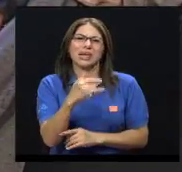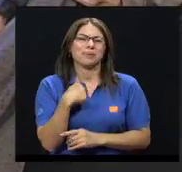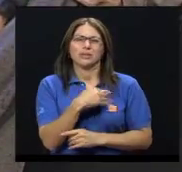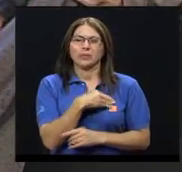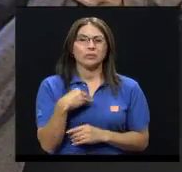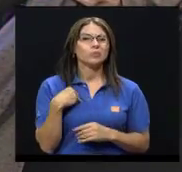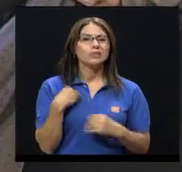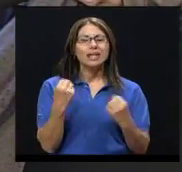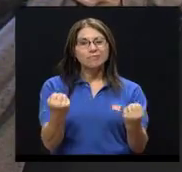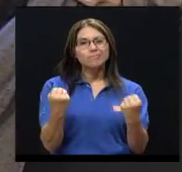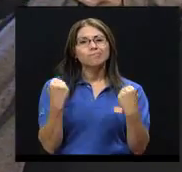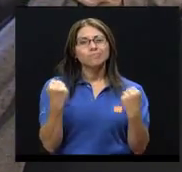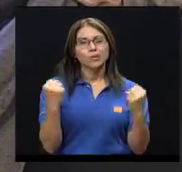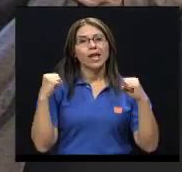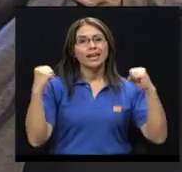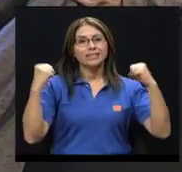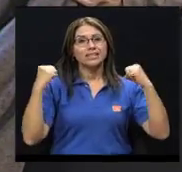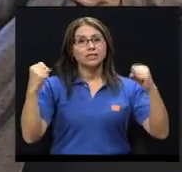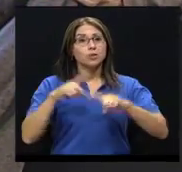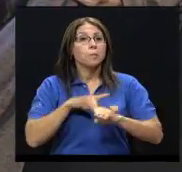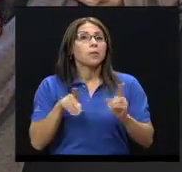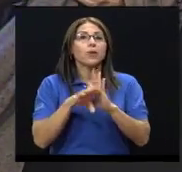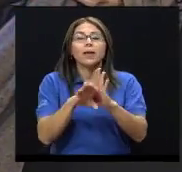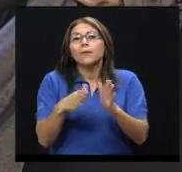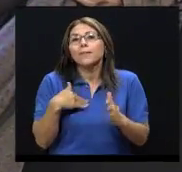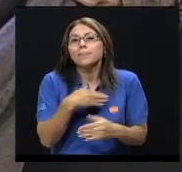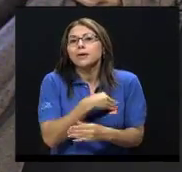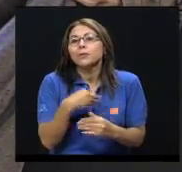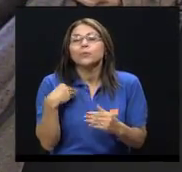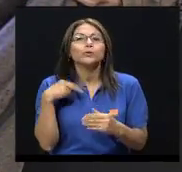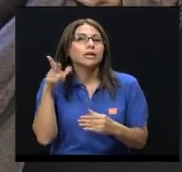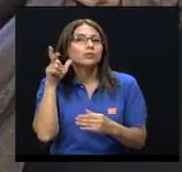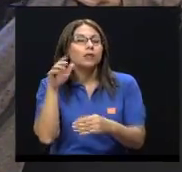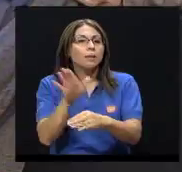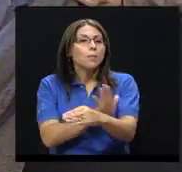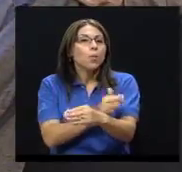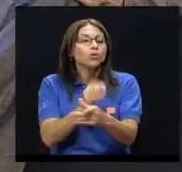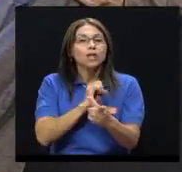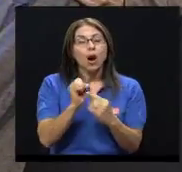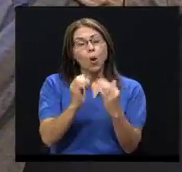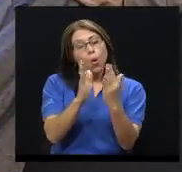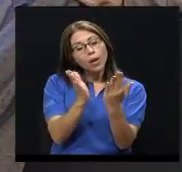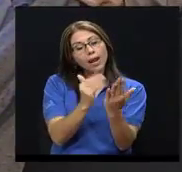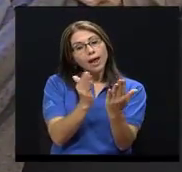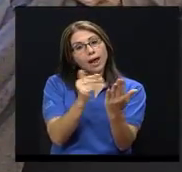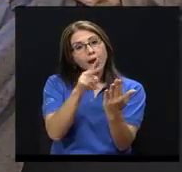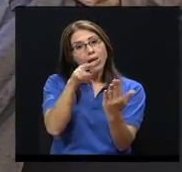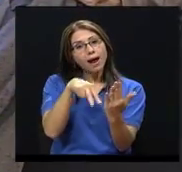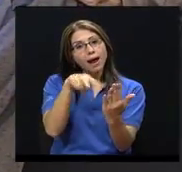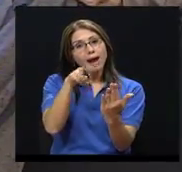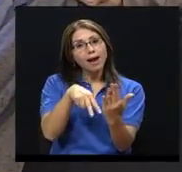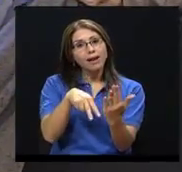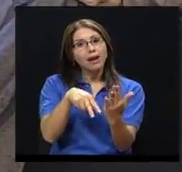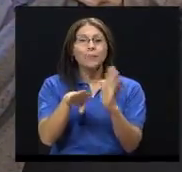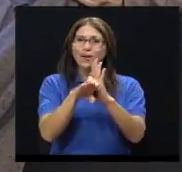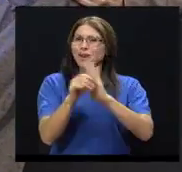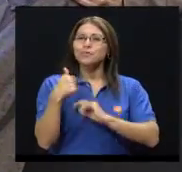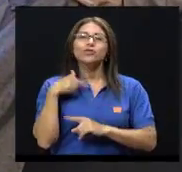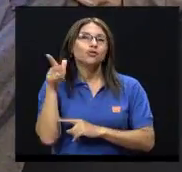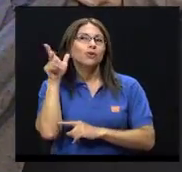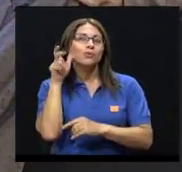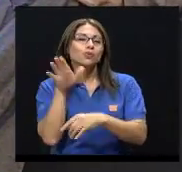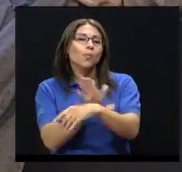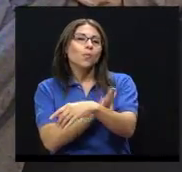el ejercicio físico, pero sí disfruto de una buena lectura o de escuchar música, por ejemplo, y que el escuchar música me lleve a otros